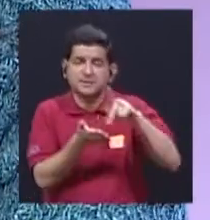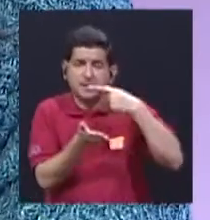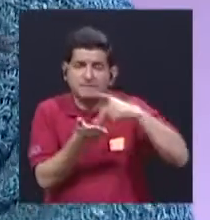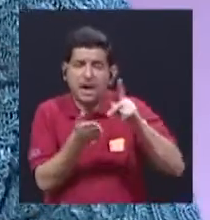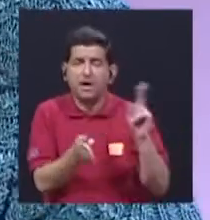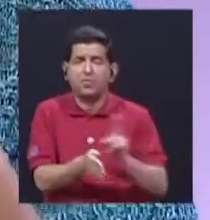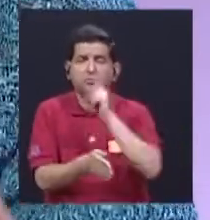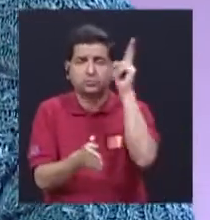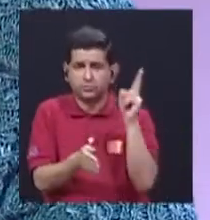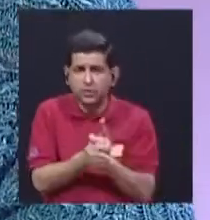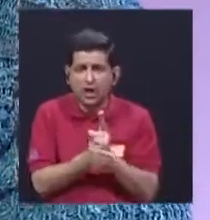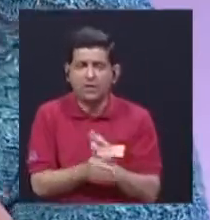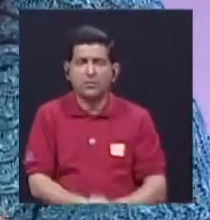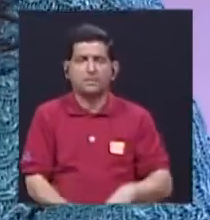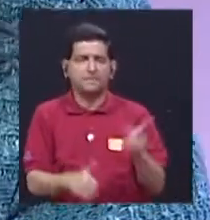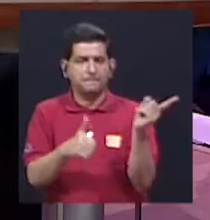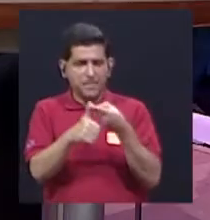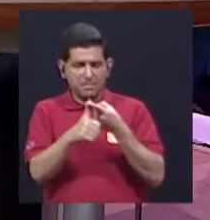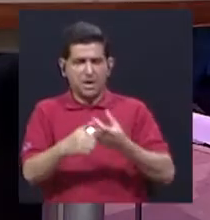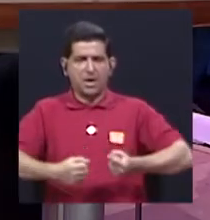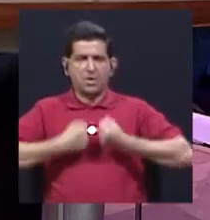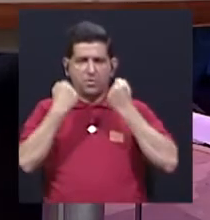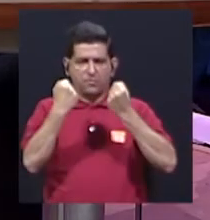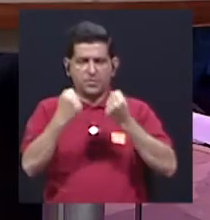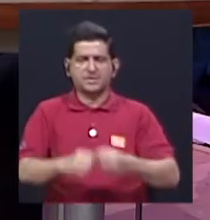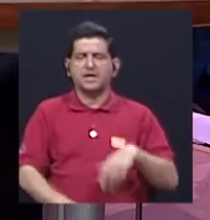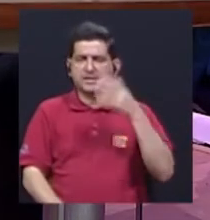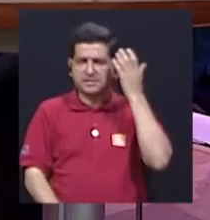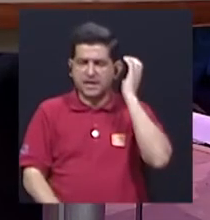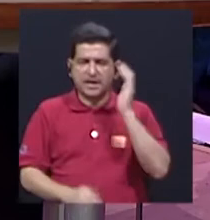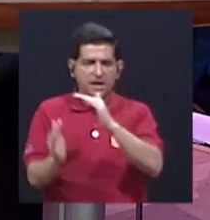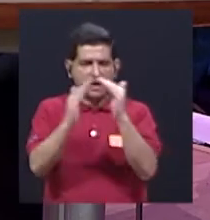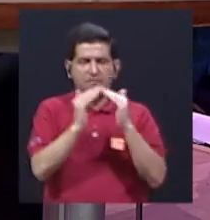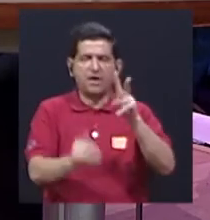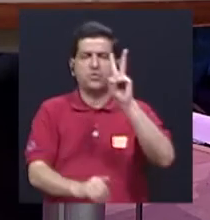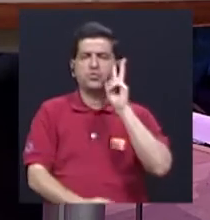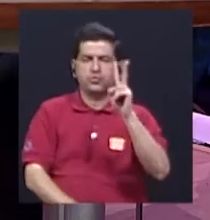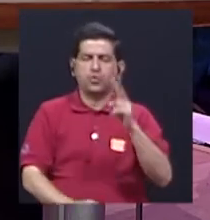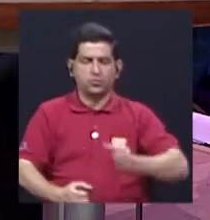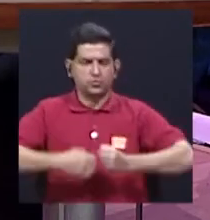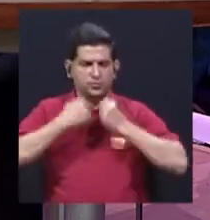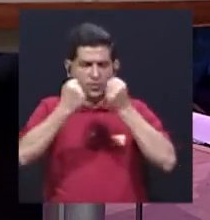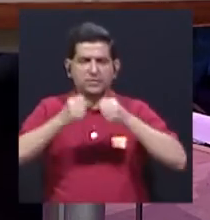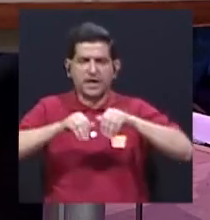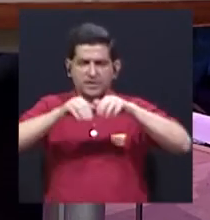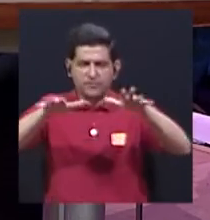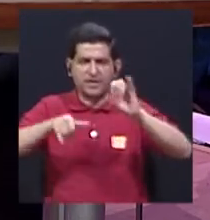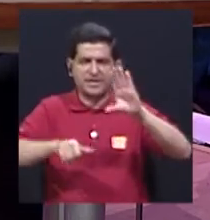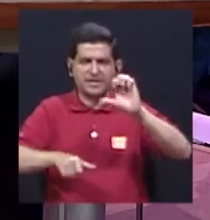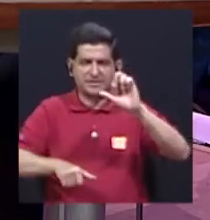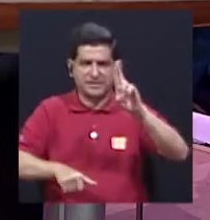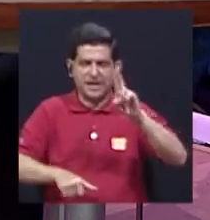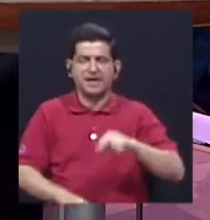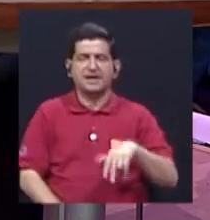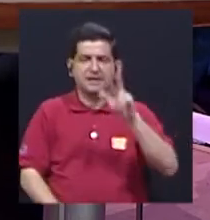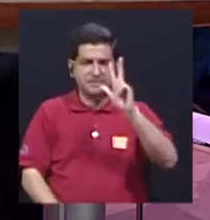utilizado para, uno, fortalecer las emisoras comunitarias, dos, fortalecer la red del ICER y tres,